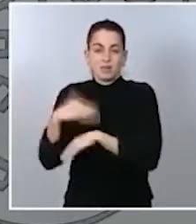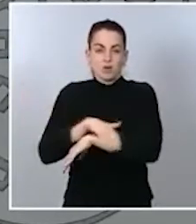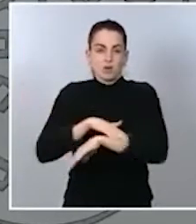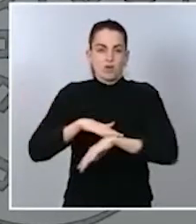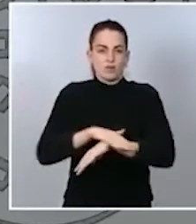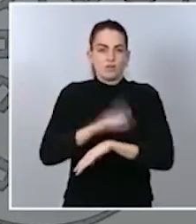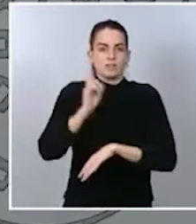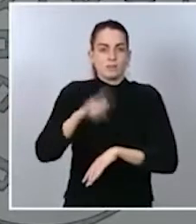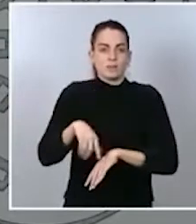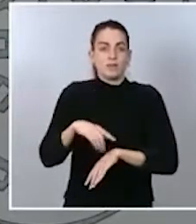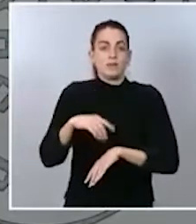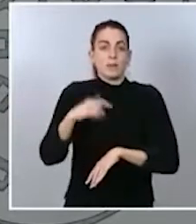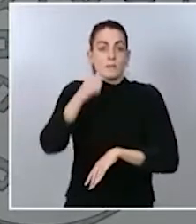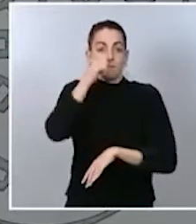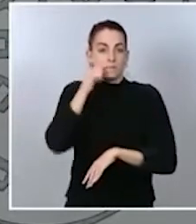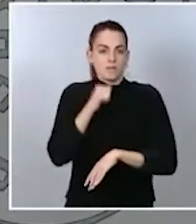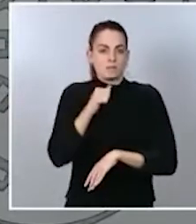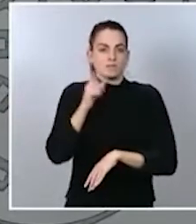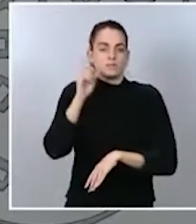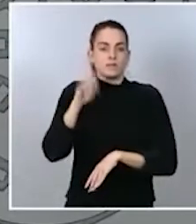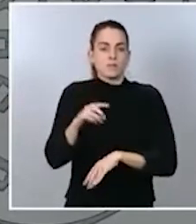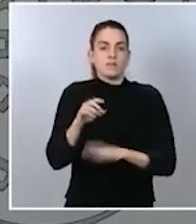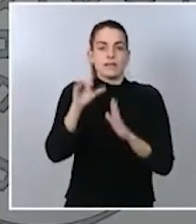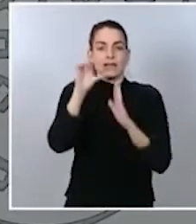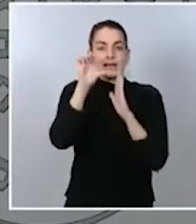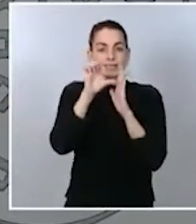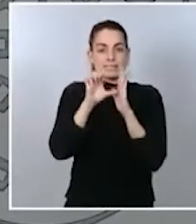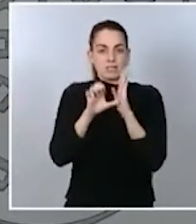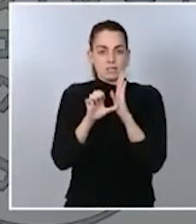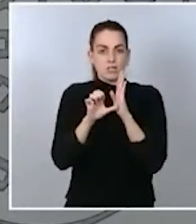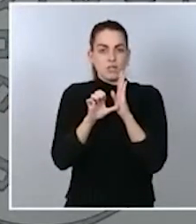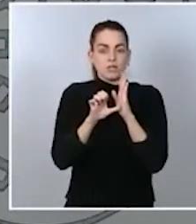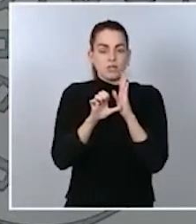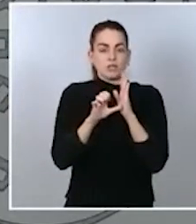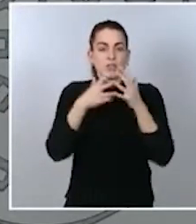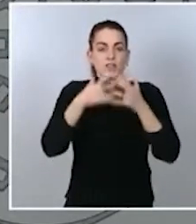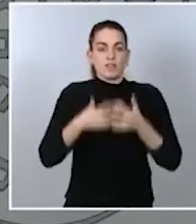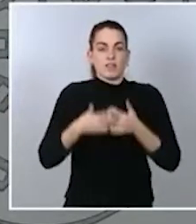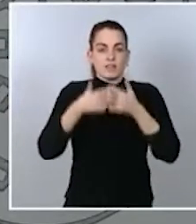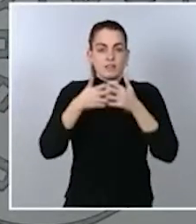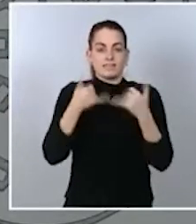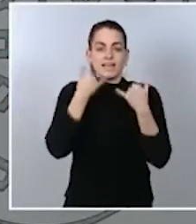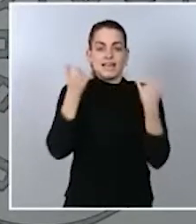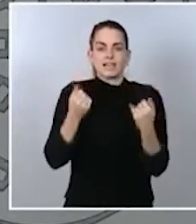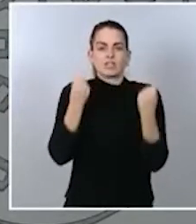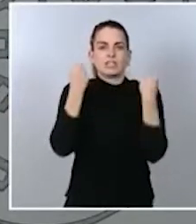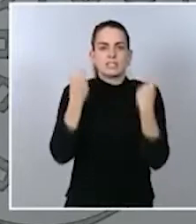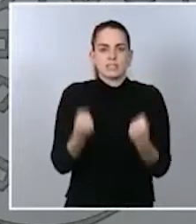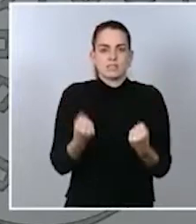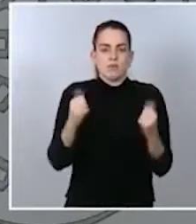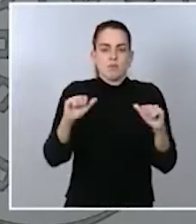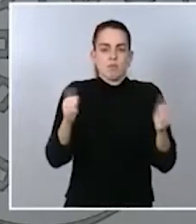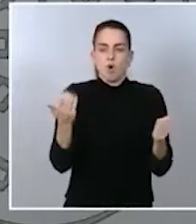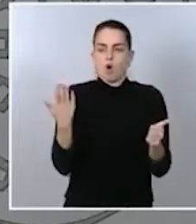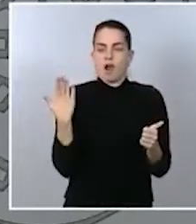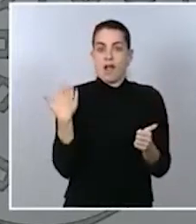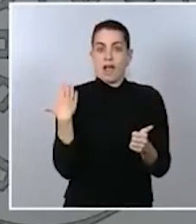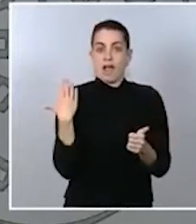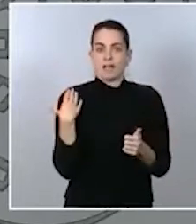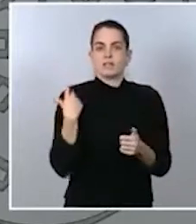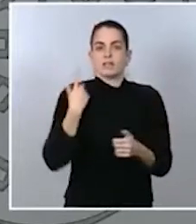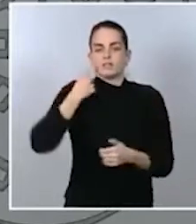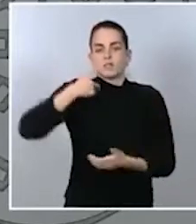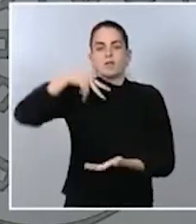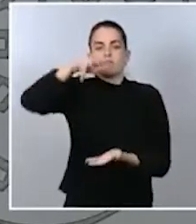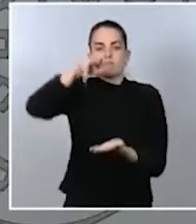Sánchez aprobó el Estatuto de la Industria Electrointensiva, que justamente en el día de ayer fue ratificado por las